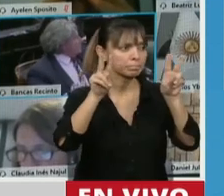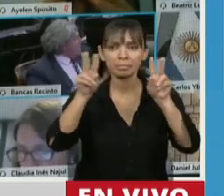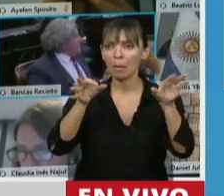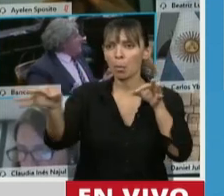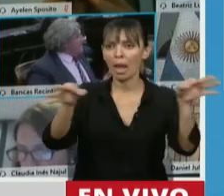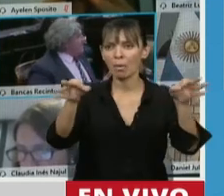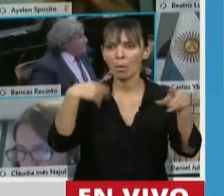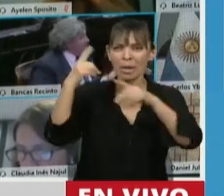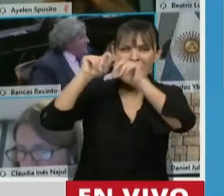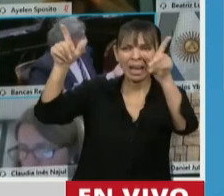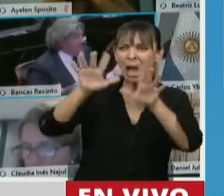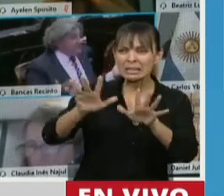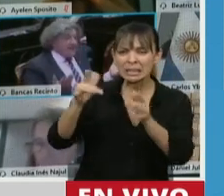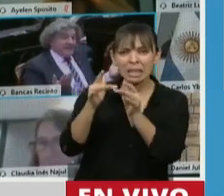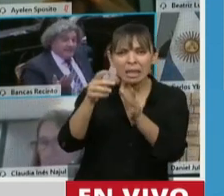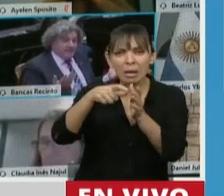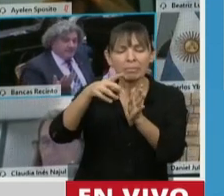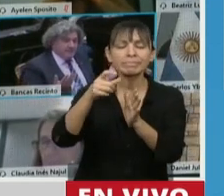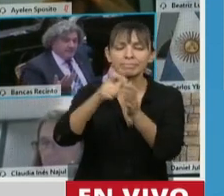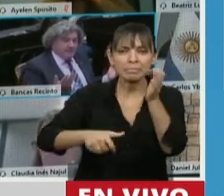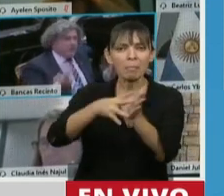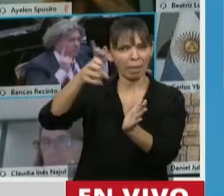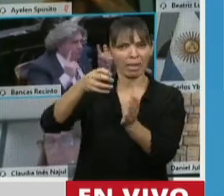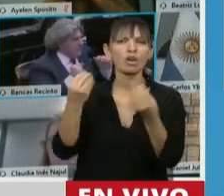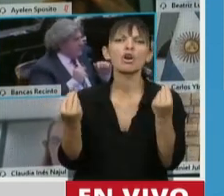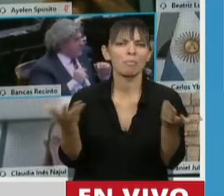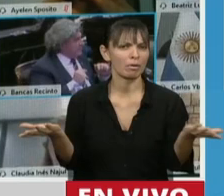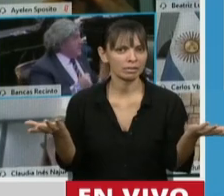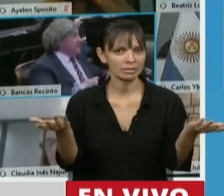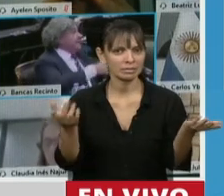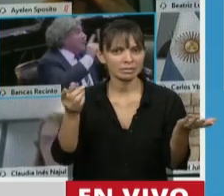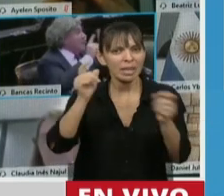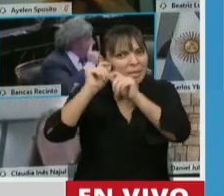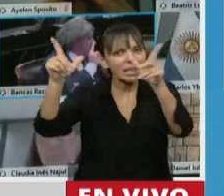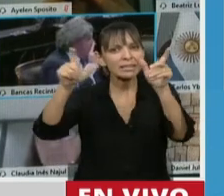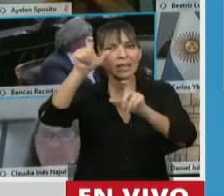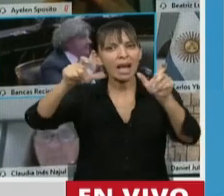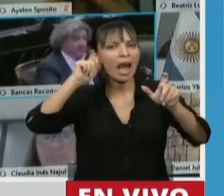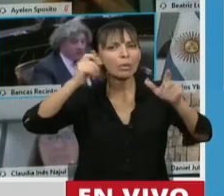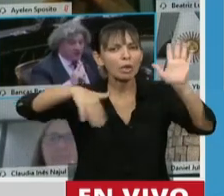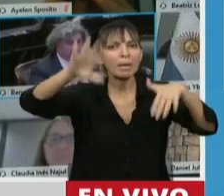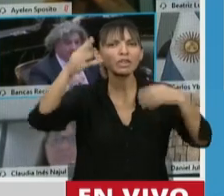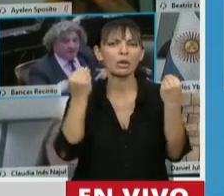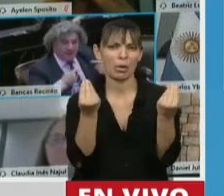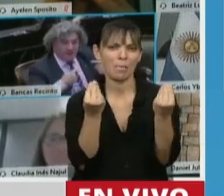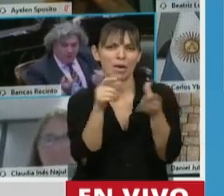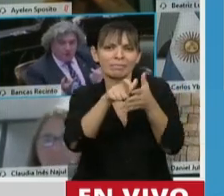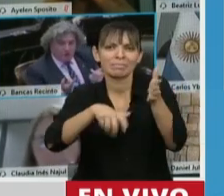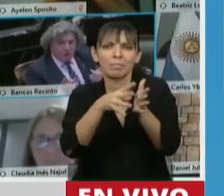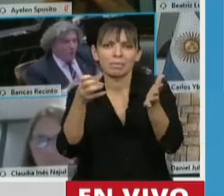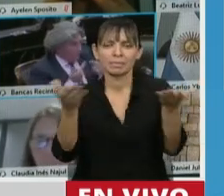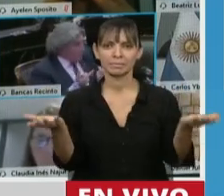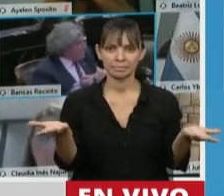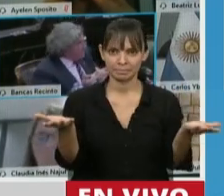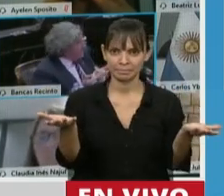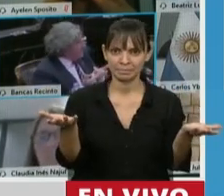red. Y son muchas las personas. Ni qué hablar de las personas mayores adultos o adultos mayores, en donde hay